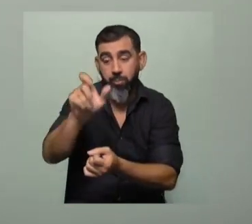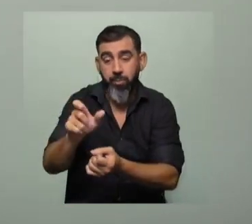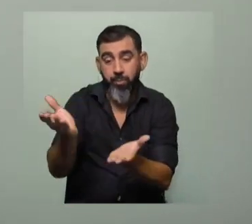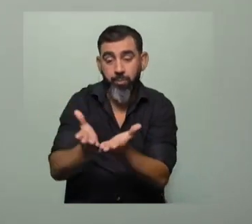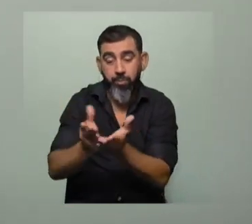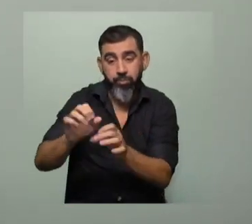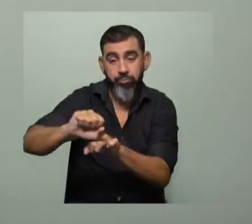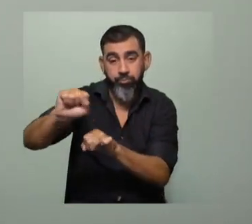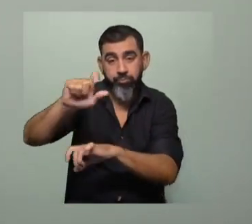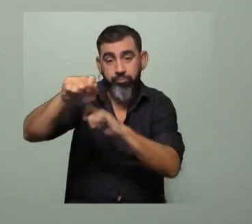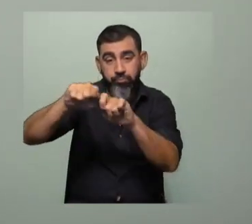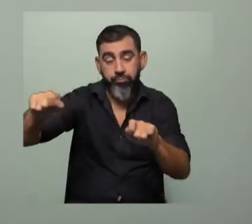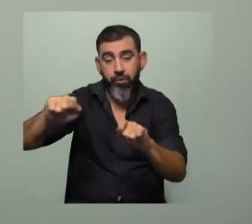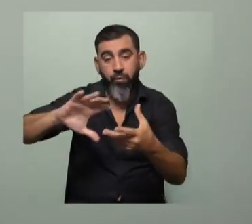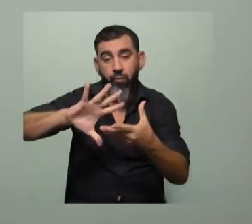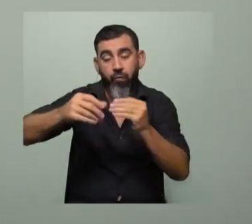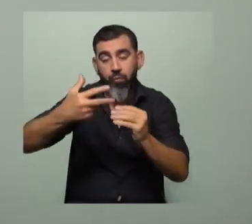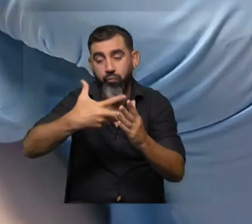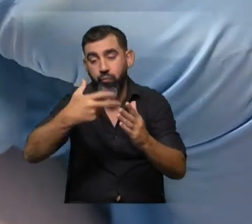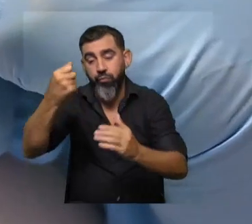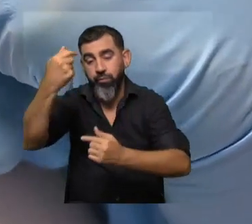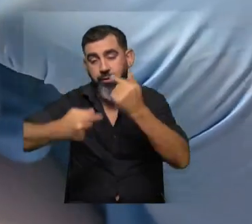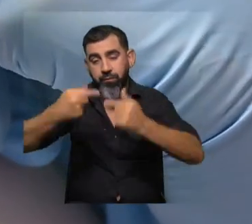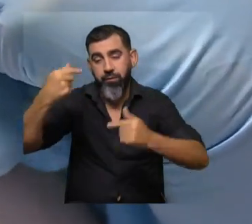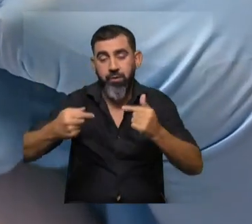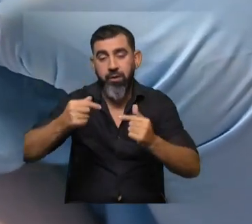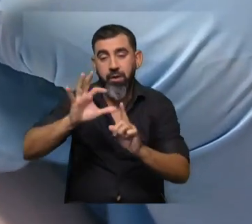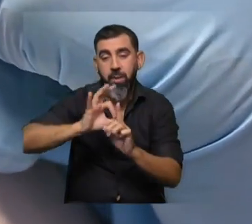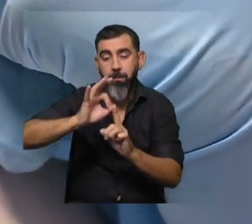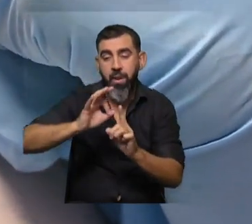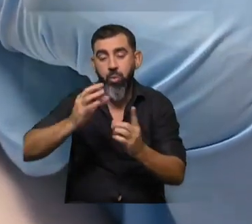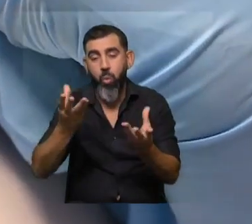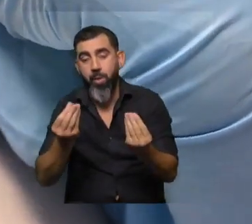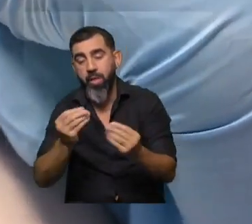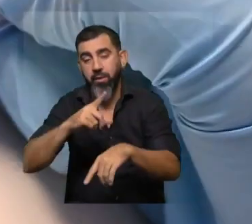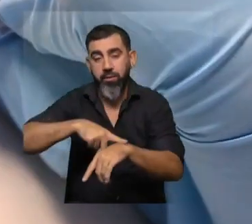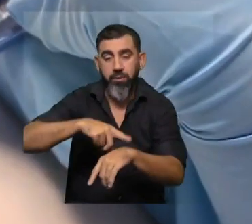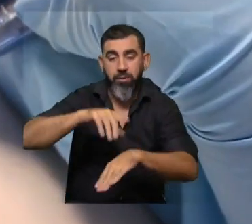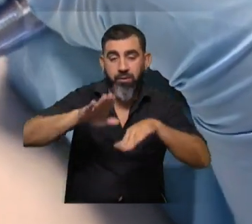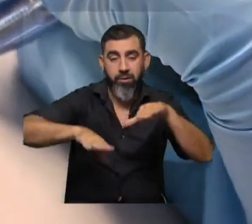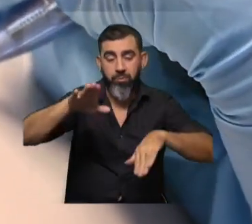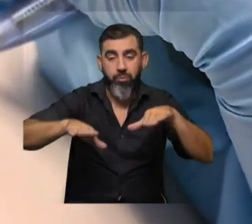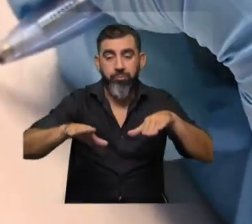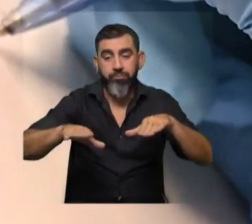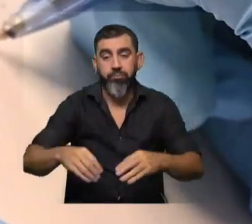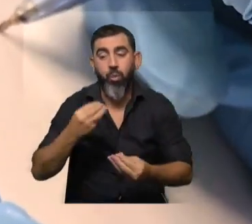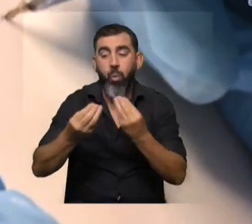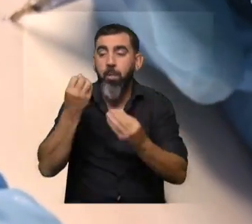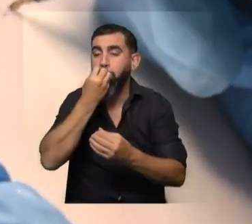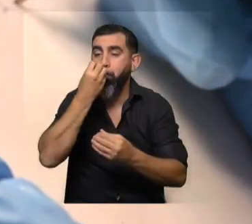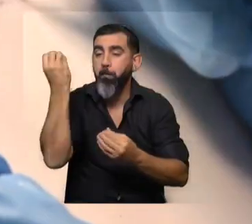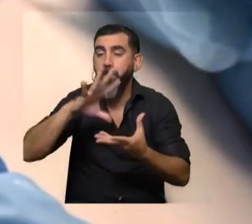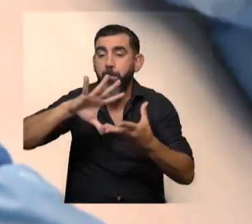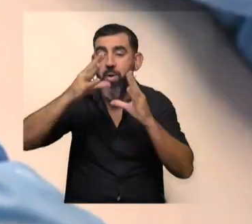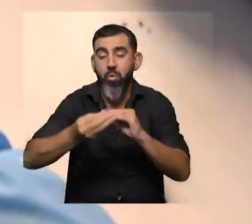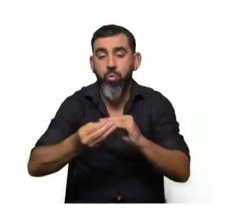se prueban distintas formas de extracción, de temperaturas, humedad, tiempo, etc. Se ve cuál es la mejor forma